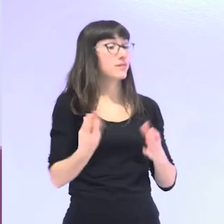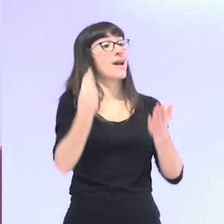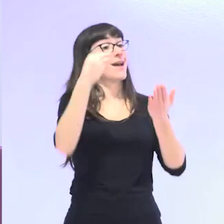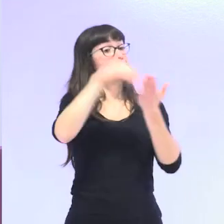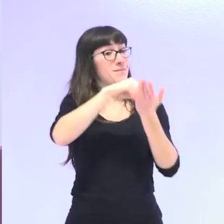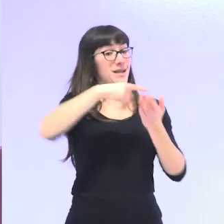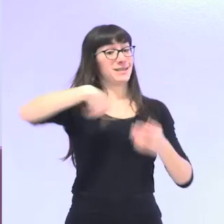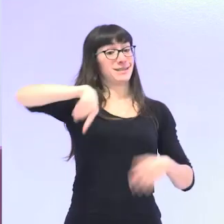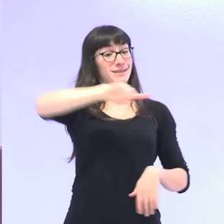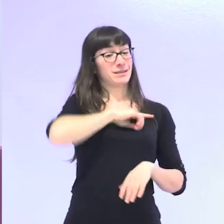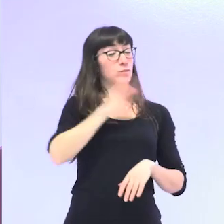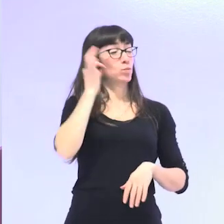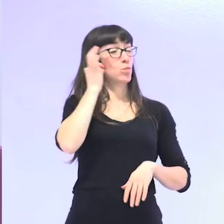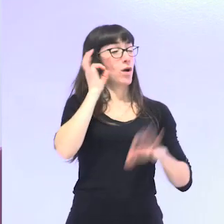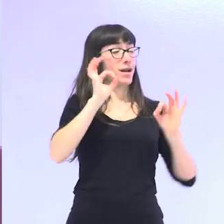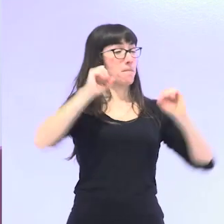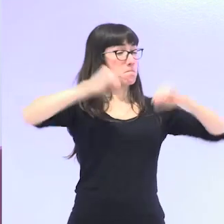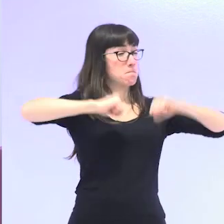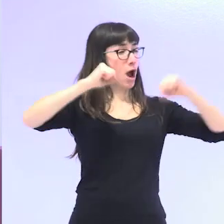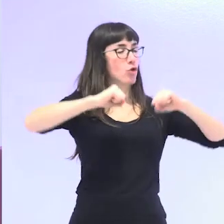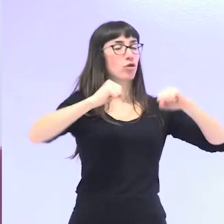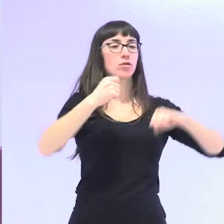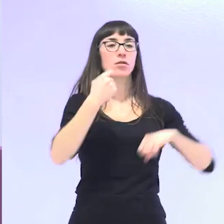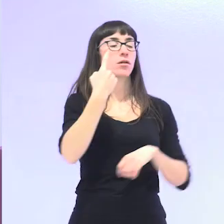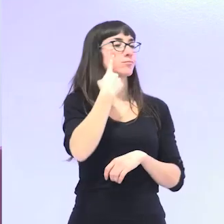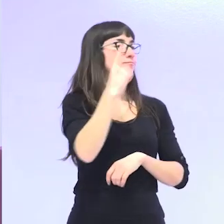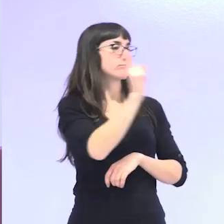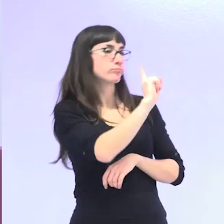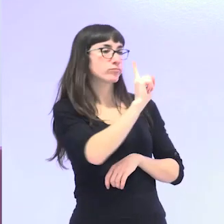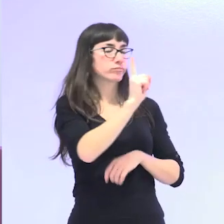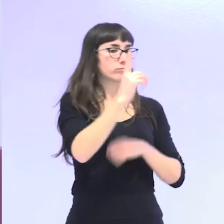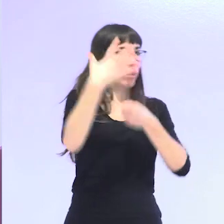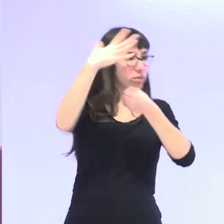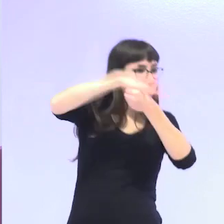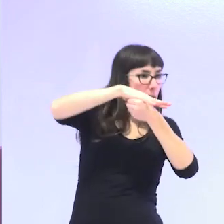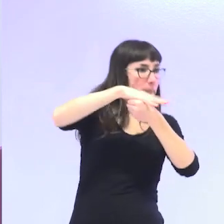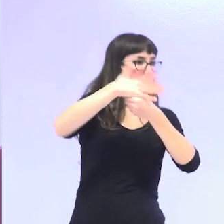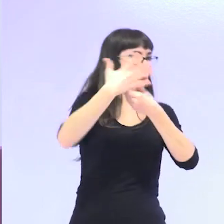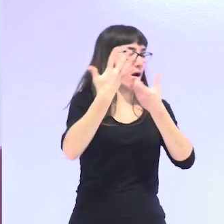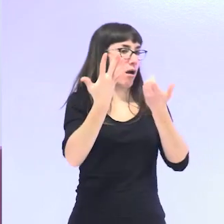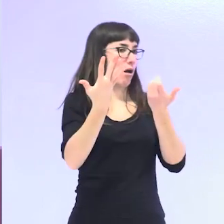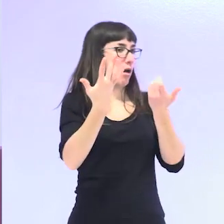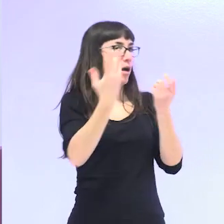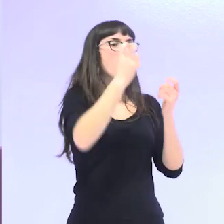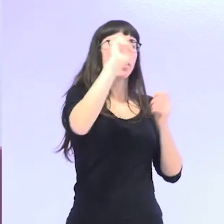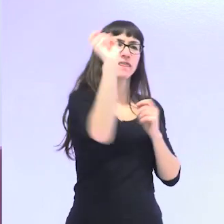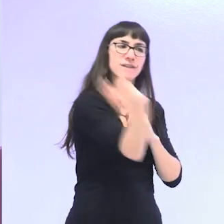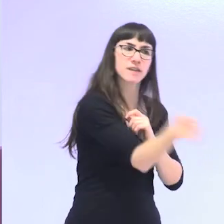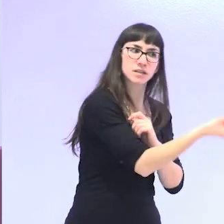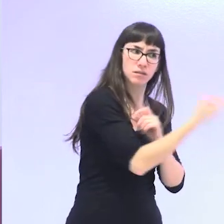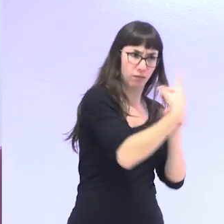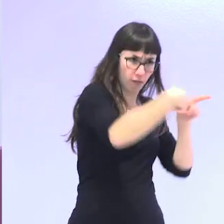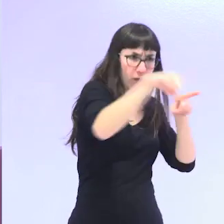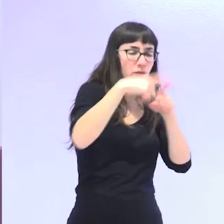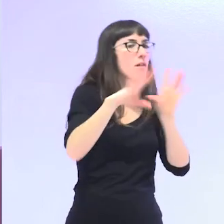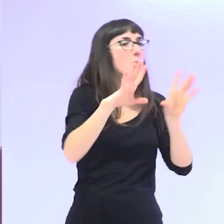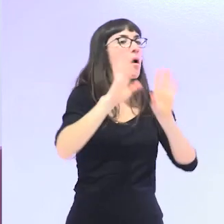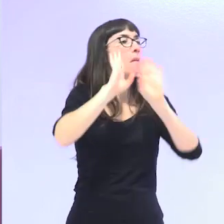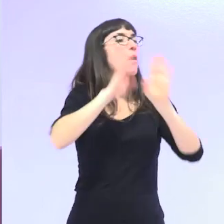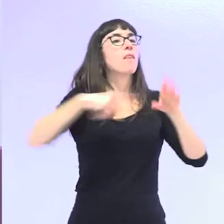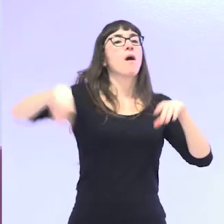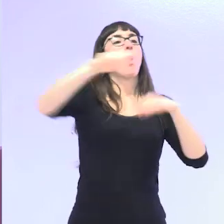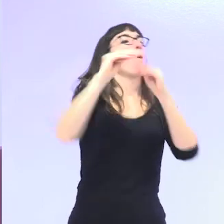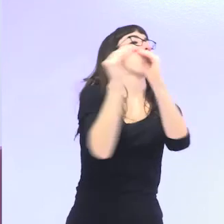de las vidas de las mujeres mayores y de su enorme diversidad. Se las intenta homogeneizar a todas y la realidad es que,